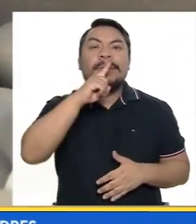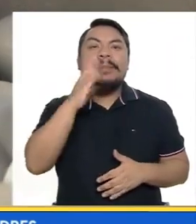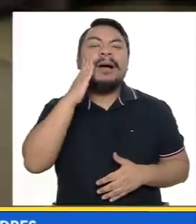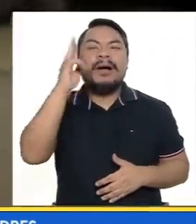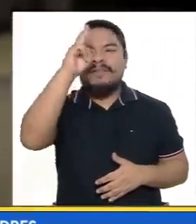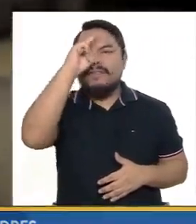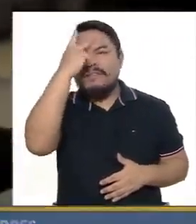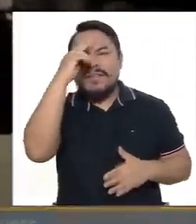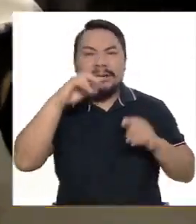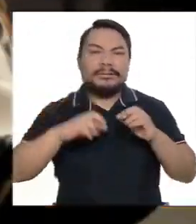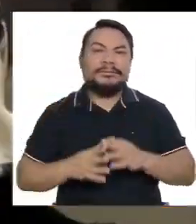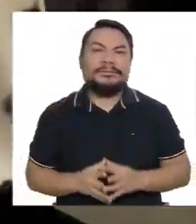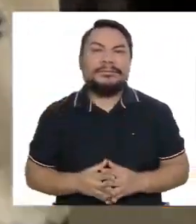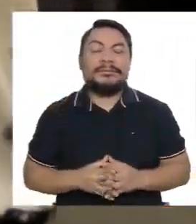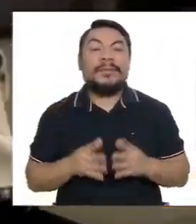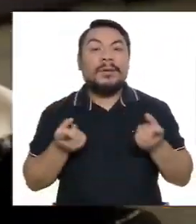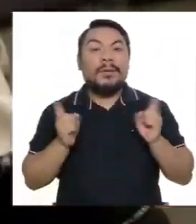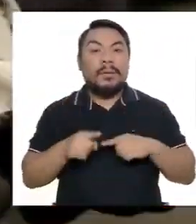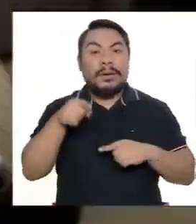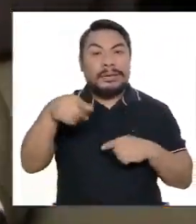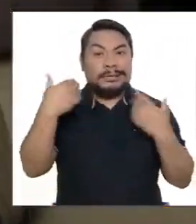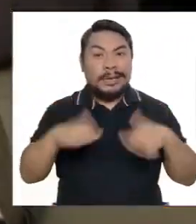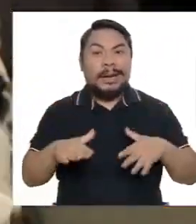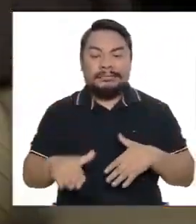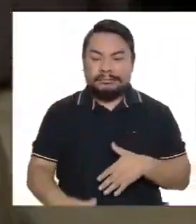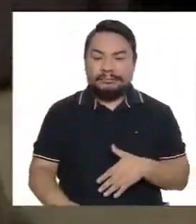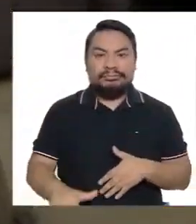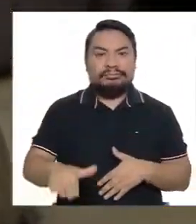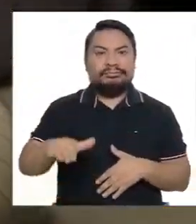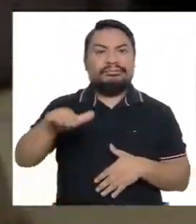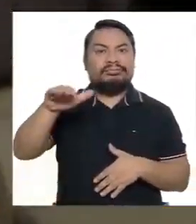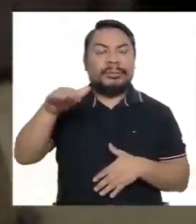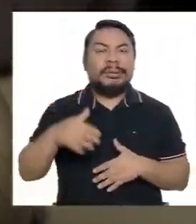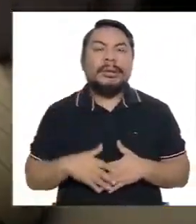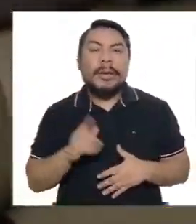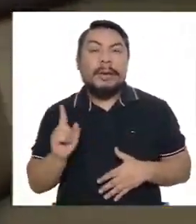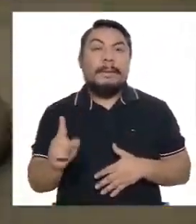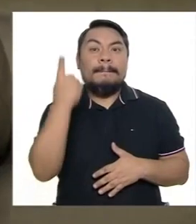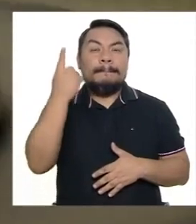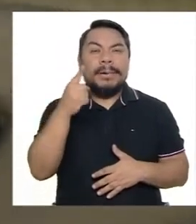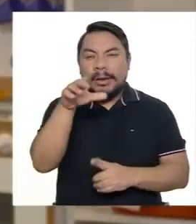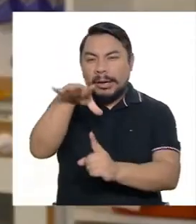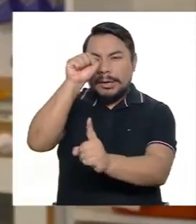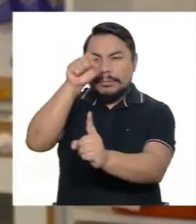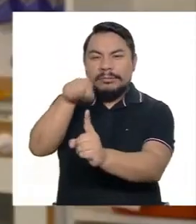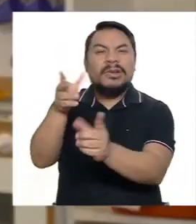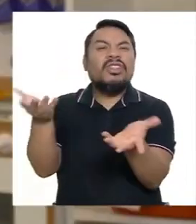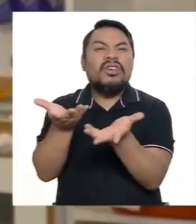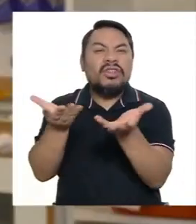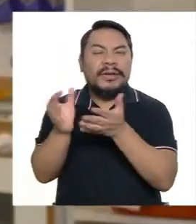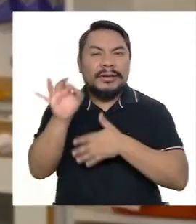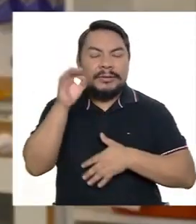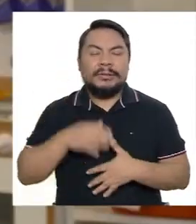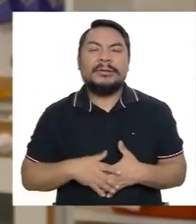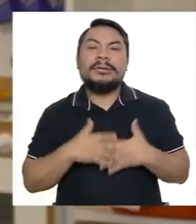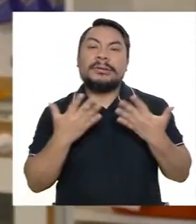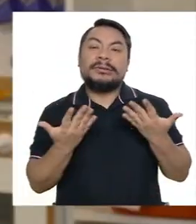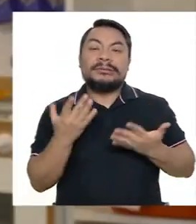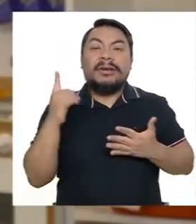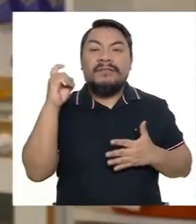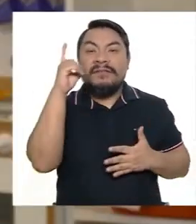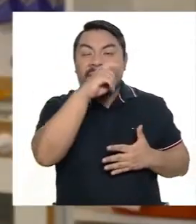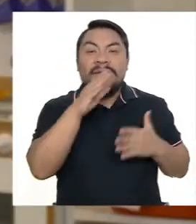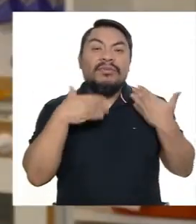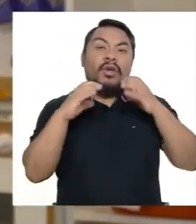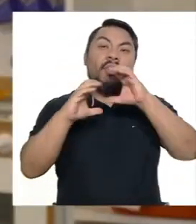para los padres Cuando son un poco más grandes las primeras señales que se encuentran son por ejemplo dificultades